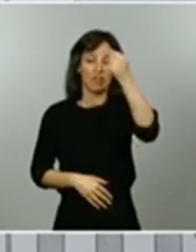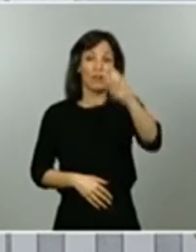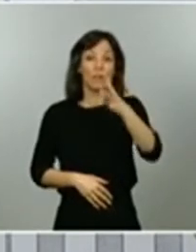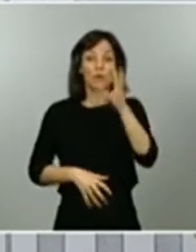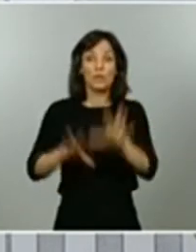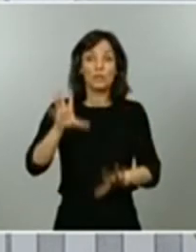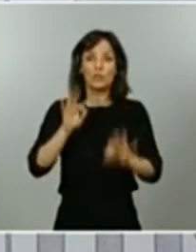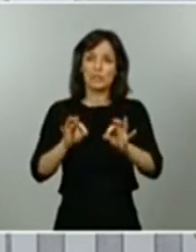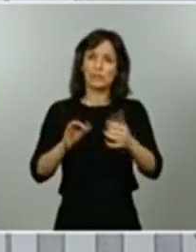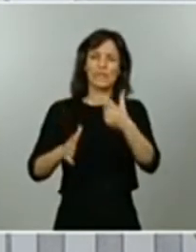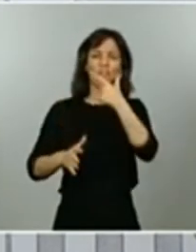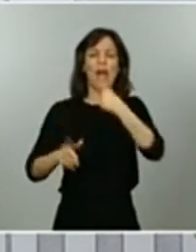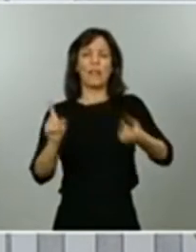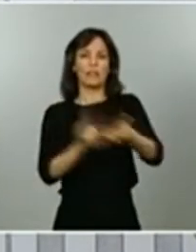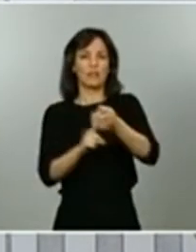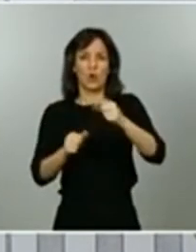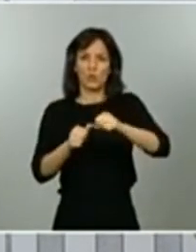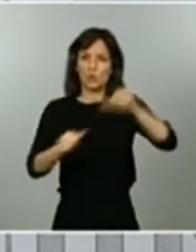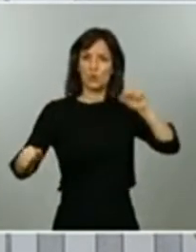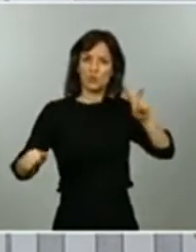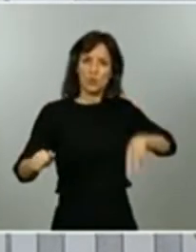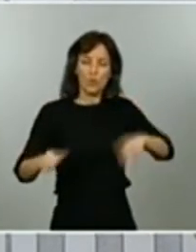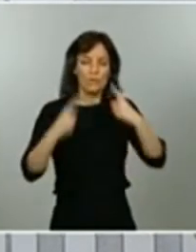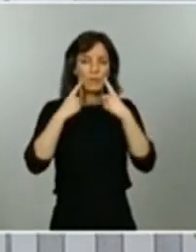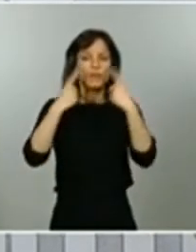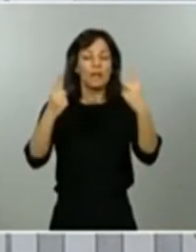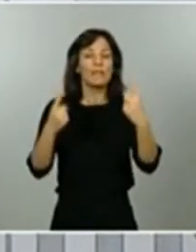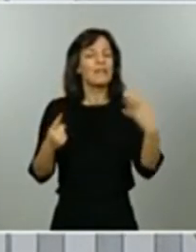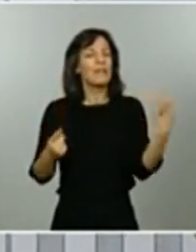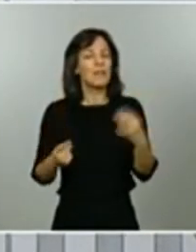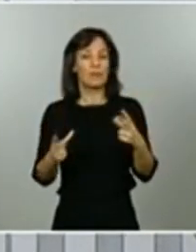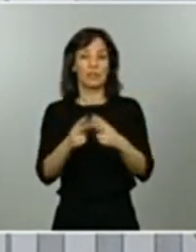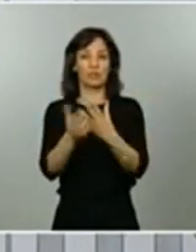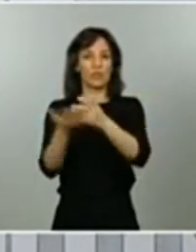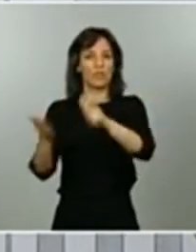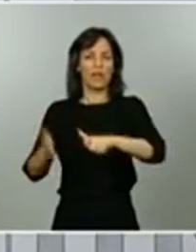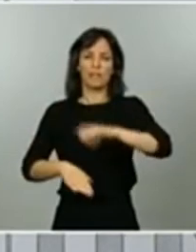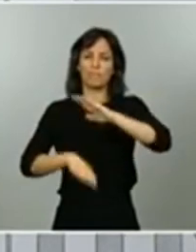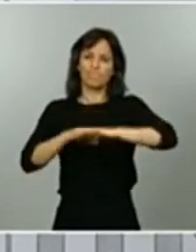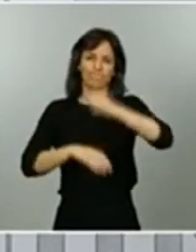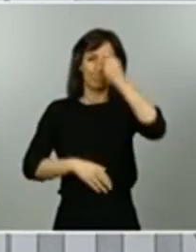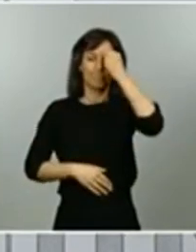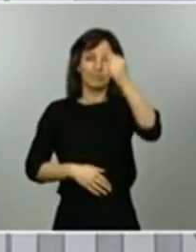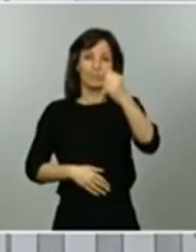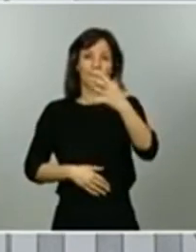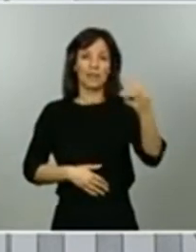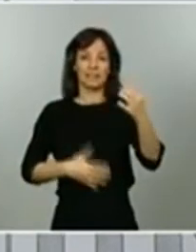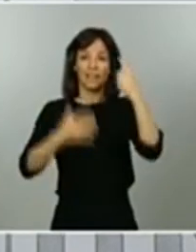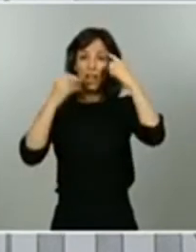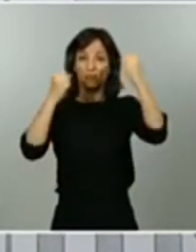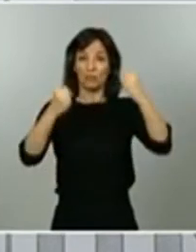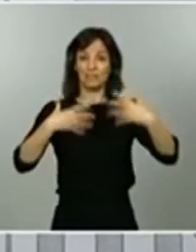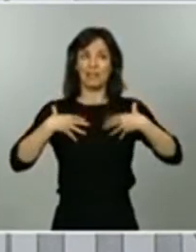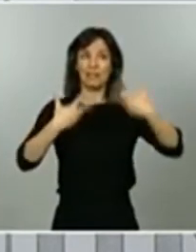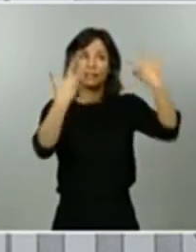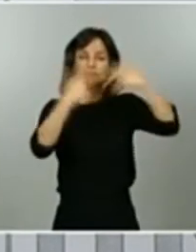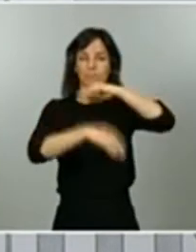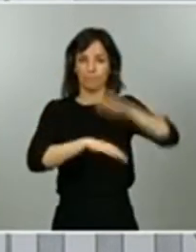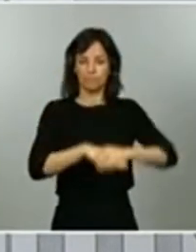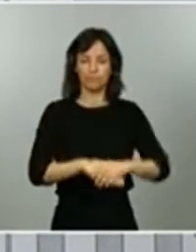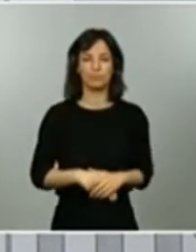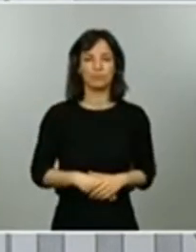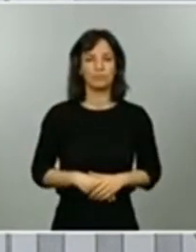requieren más que nunca de la disciplina social y que atendamos a las recomendaciones de las autoridades sanitarias. ¿Qué es lo más importante